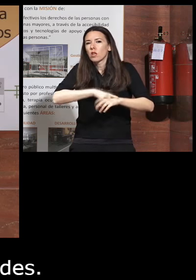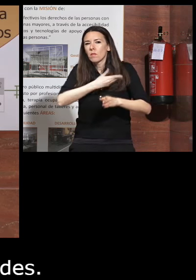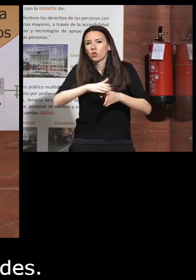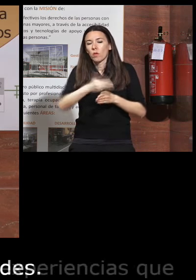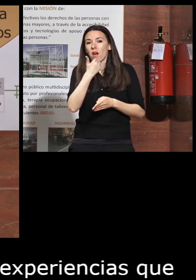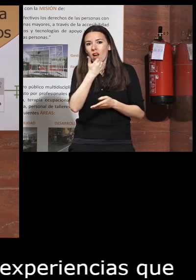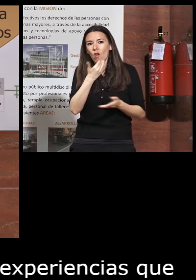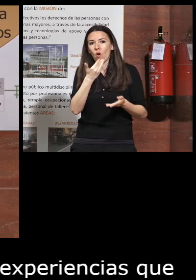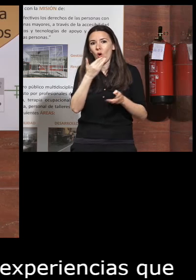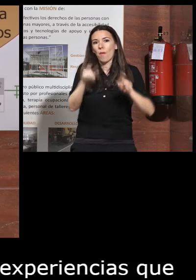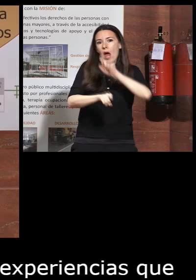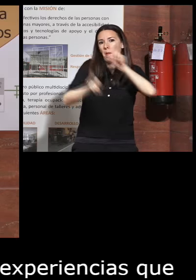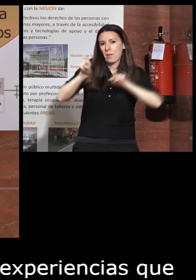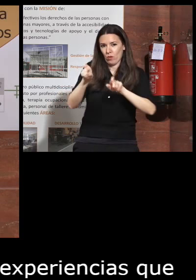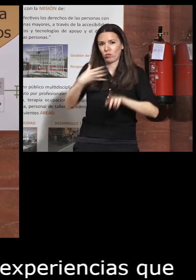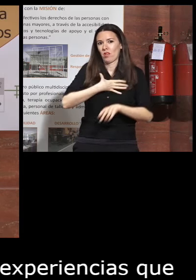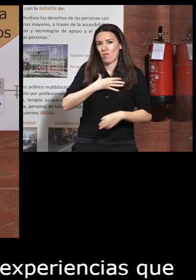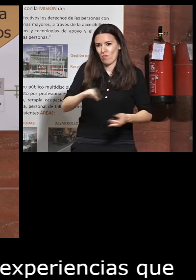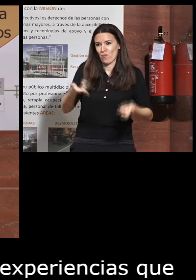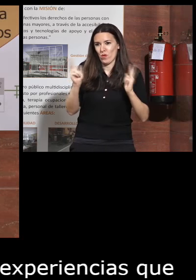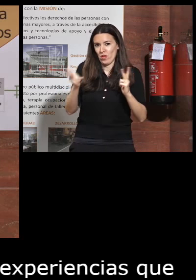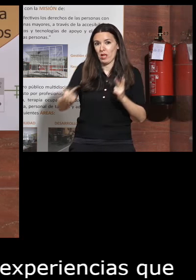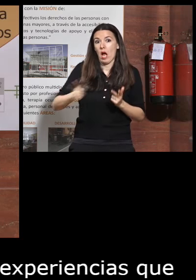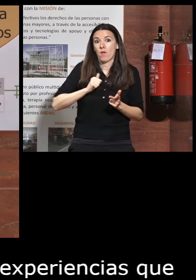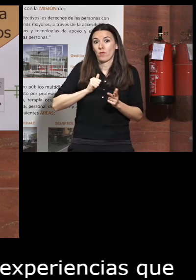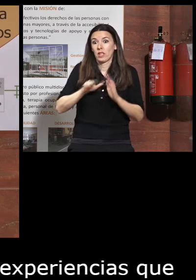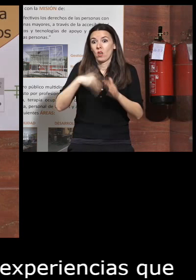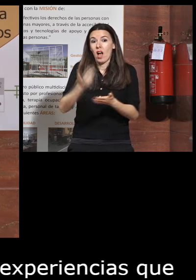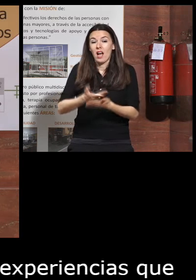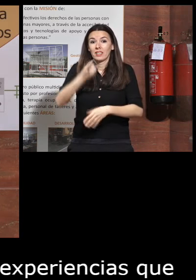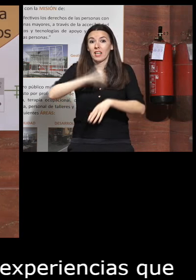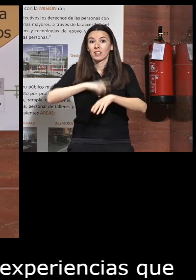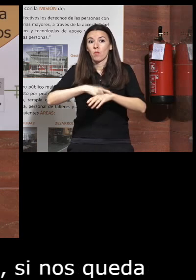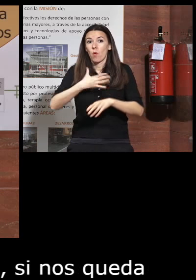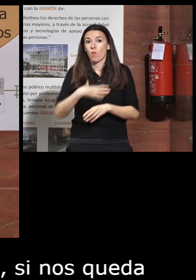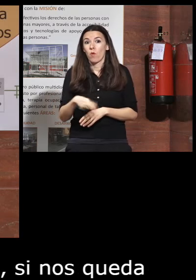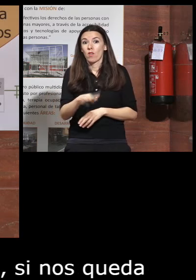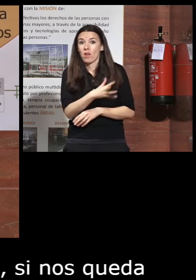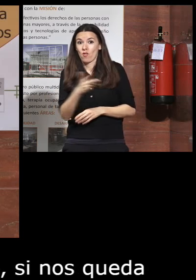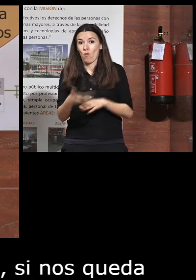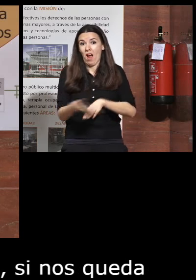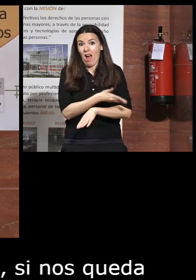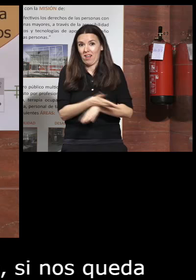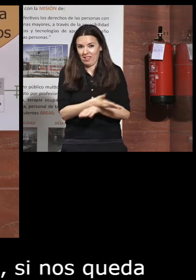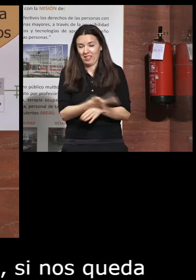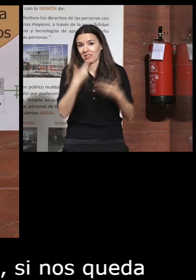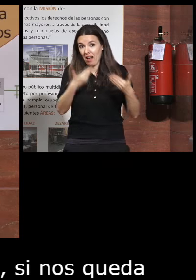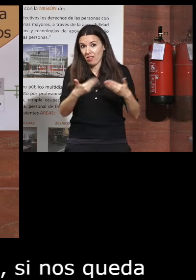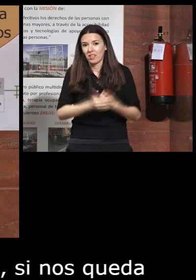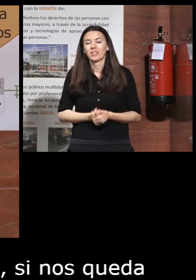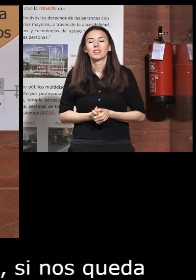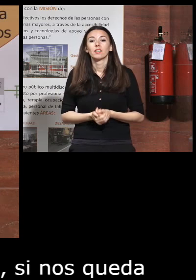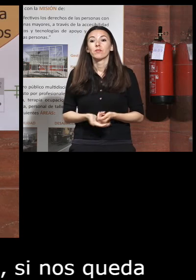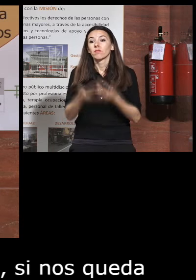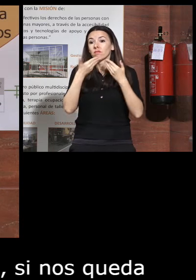así pues dejaremos tiempo para alguna pregunta aprovechando incluso el tiempo que podamos haber ganado previo así que gracias